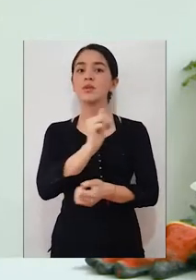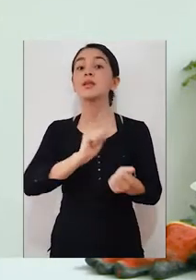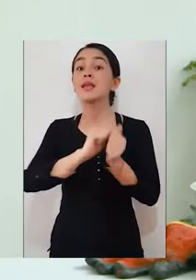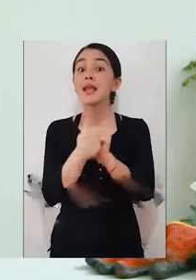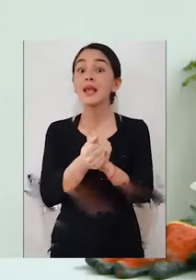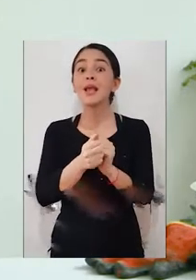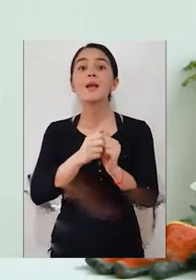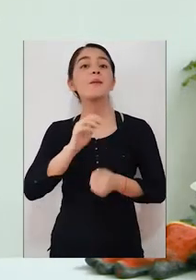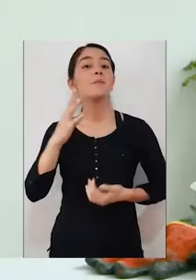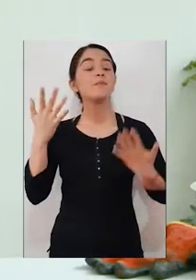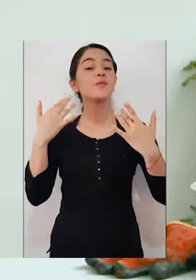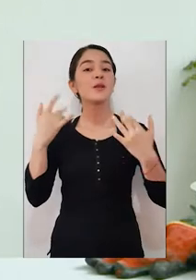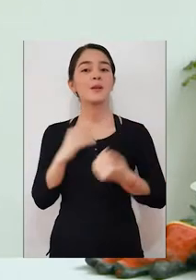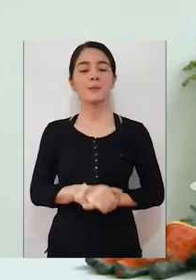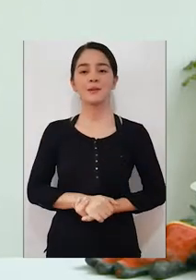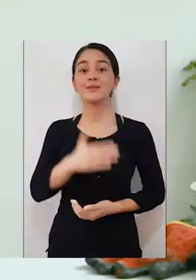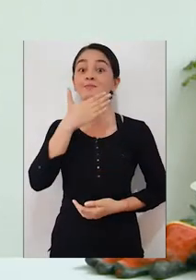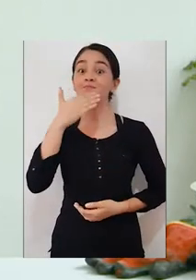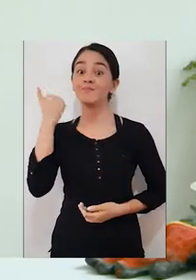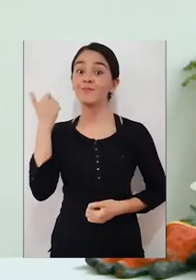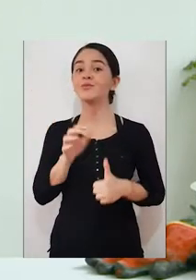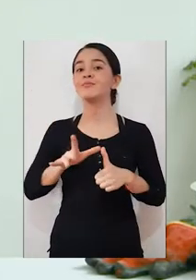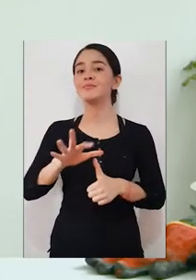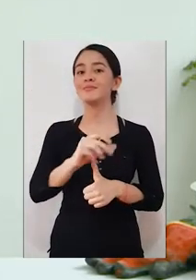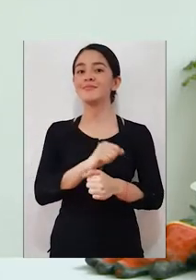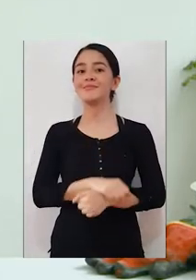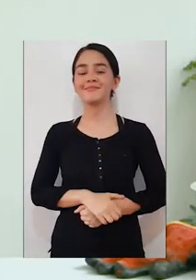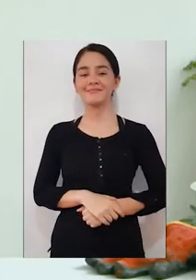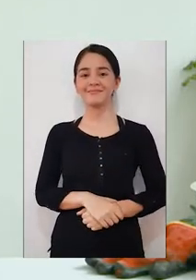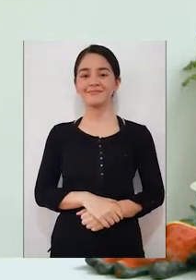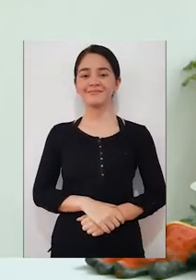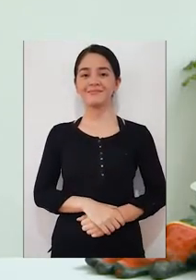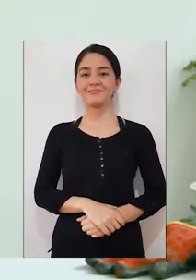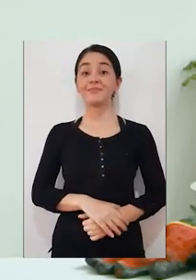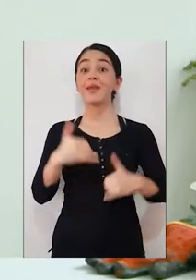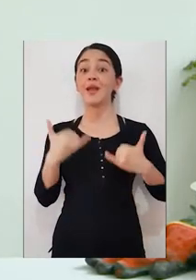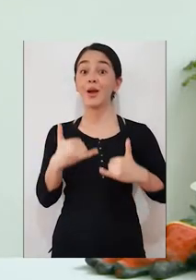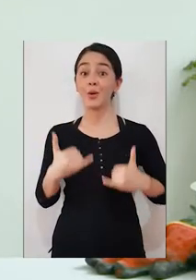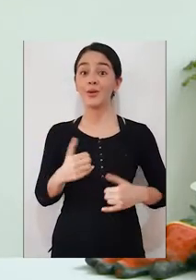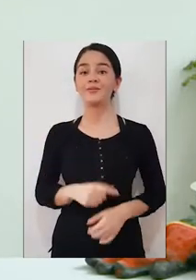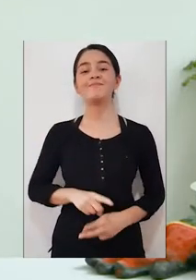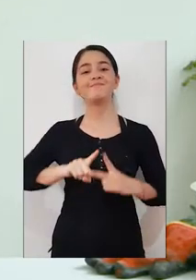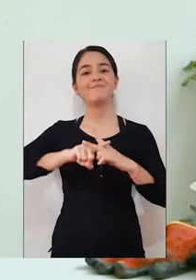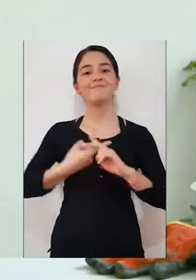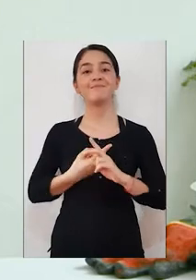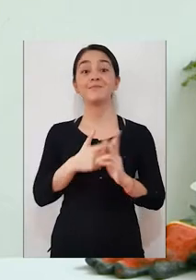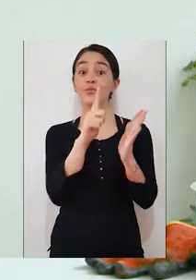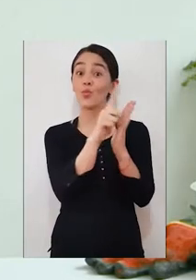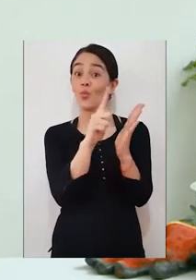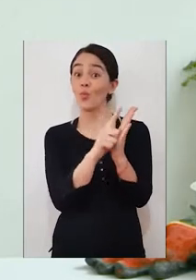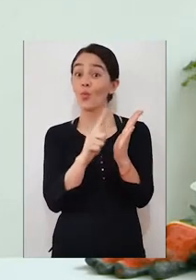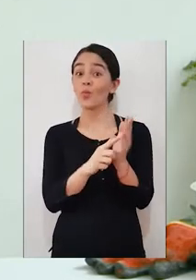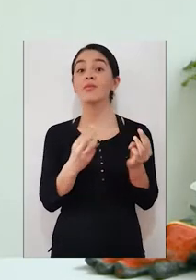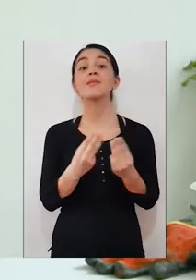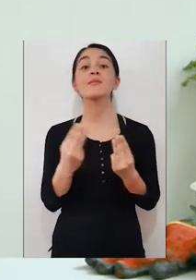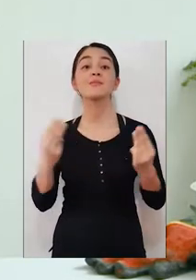vamos a tener una mejor calidad del aire y hasta podemos gastar menos energía. Ahora para continuar voy a mencionar la lista de materiales que